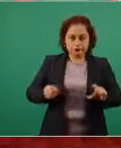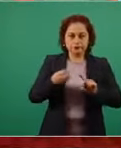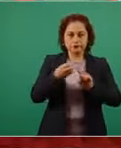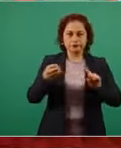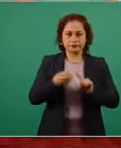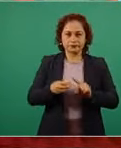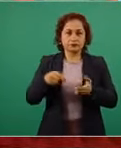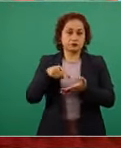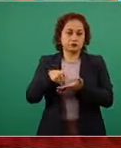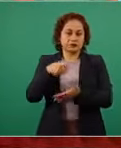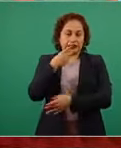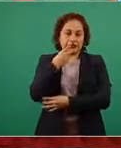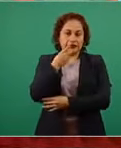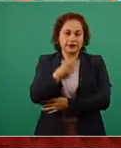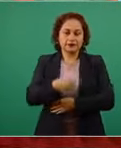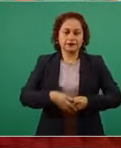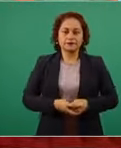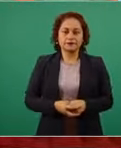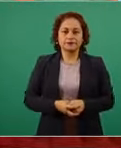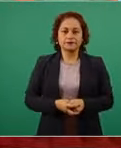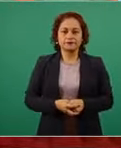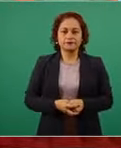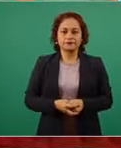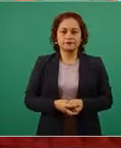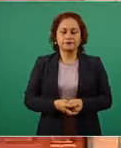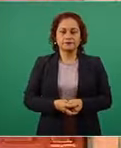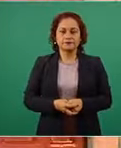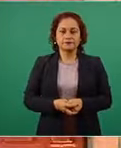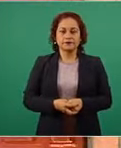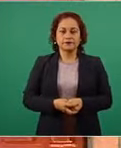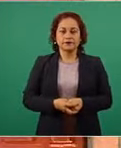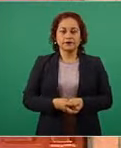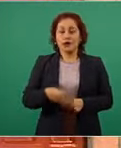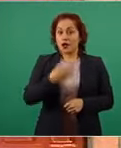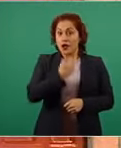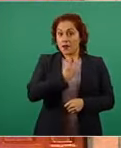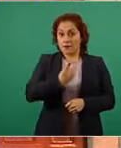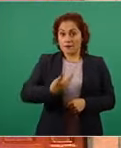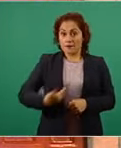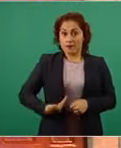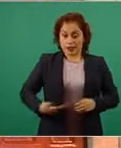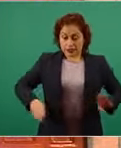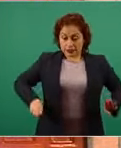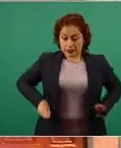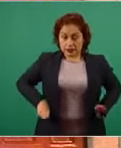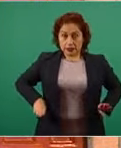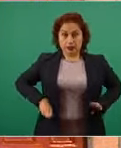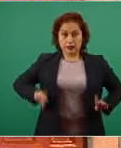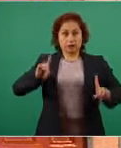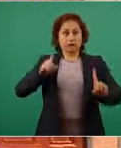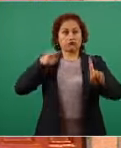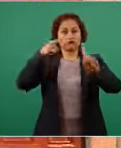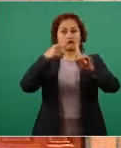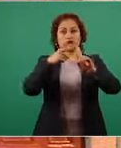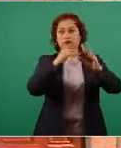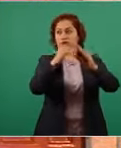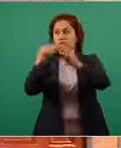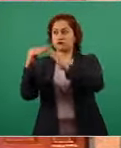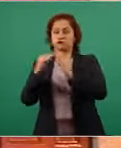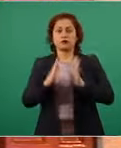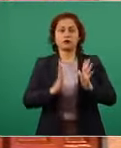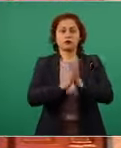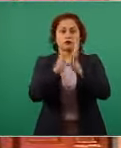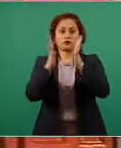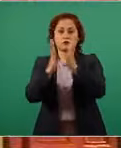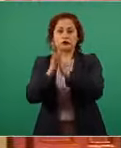el contraste de un presidente demócrata que se informa de los nombres de los